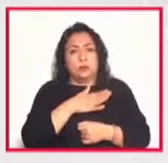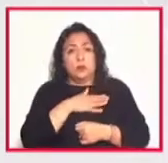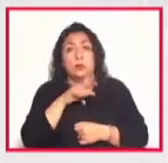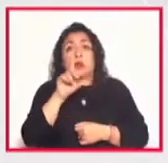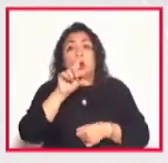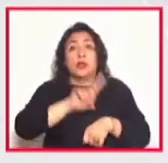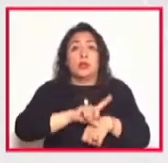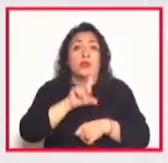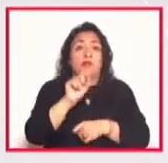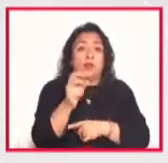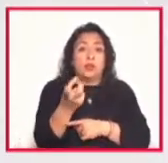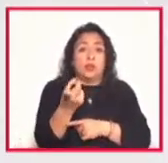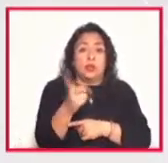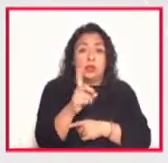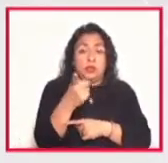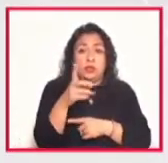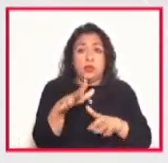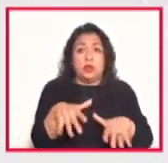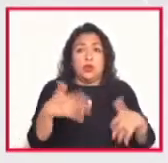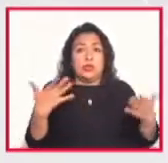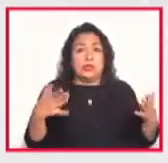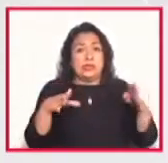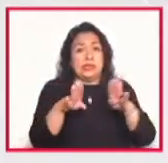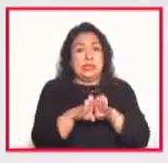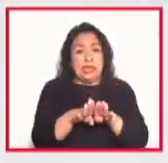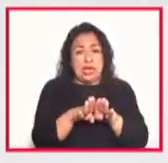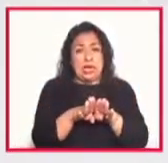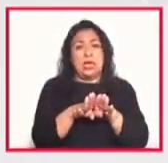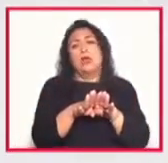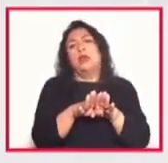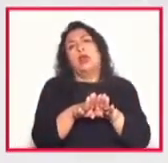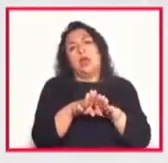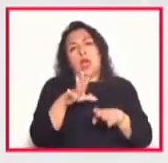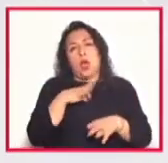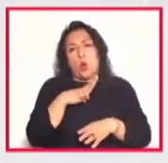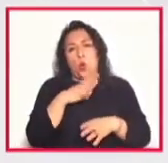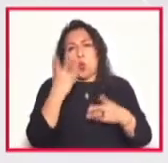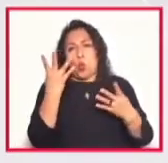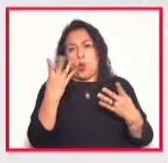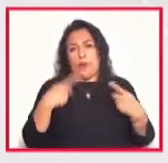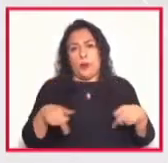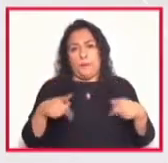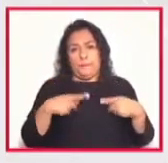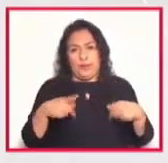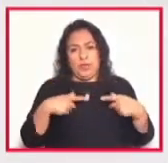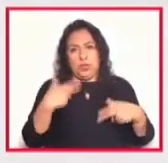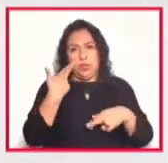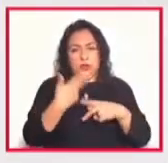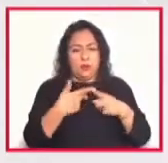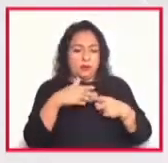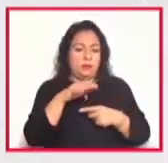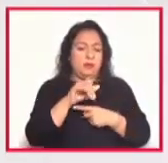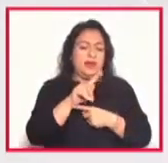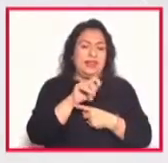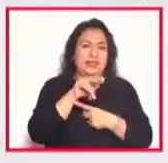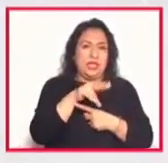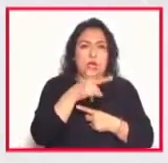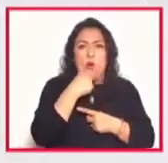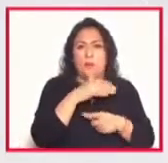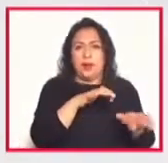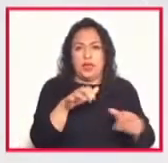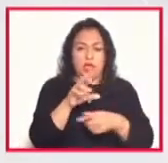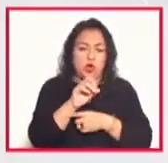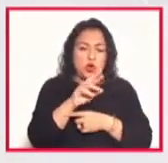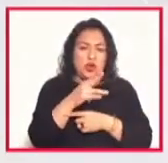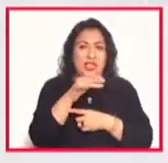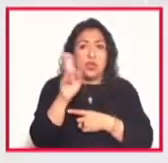diciembre el concierto de clausura pues lo realizamos cuatro organistas en este caso Martin Schmeiding un organista de